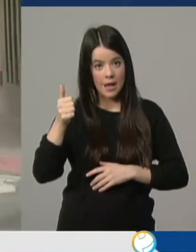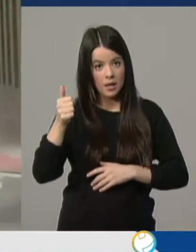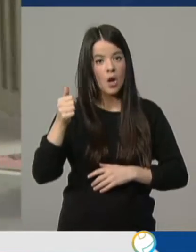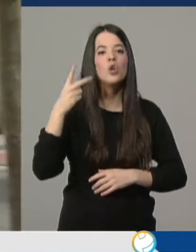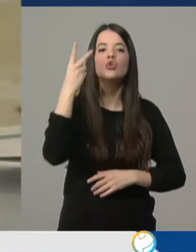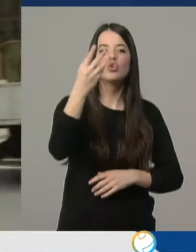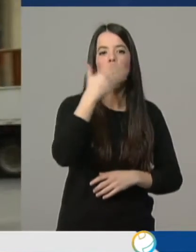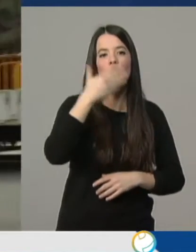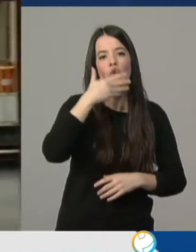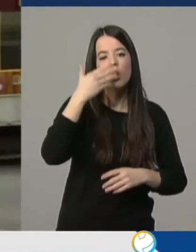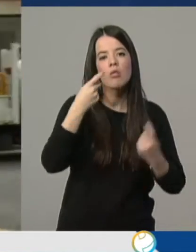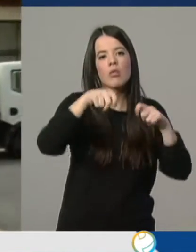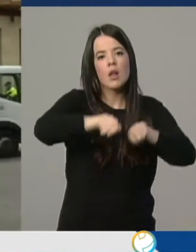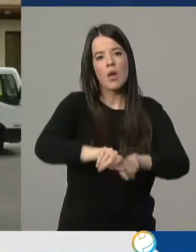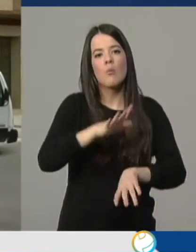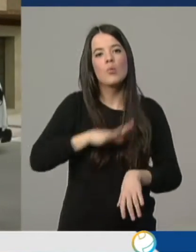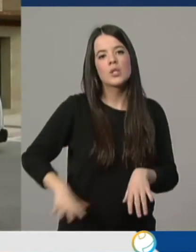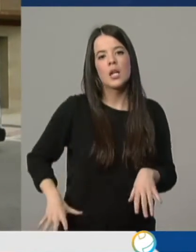asisten alumnos de Aro por seguridad.